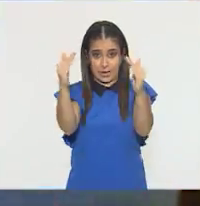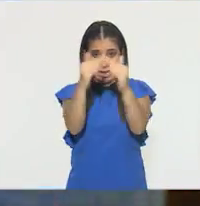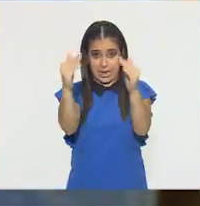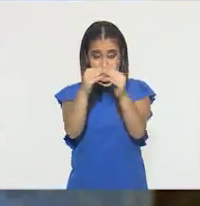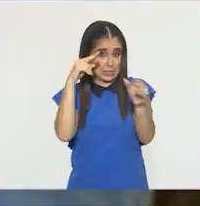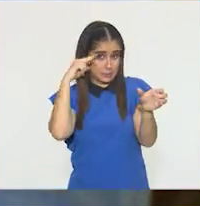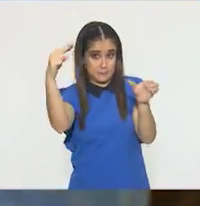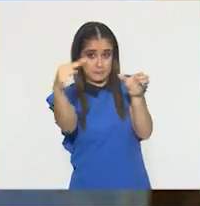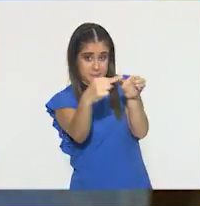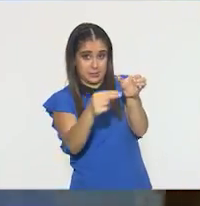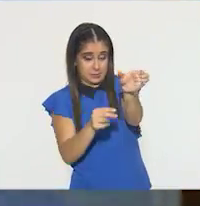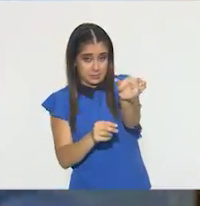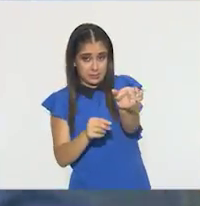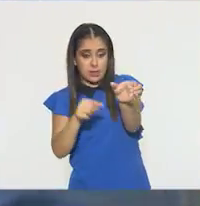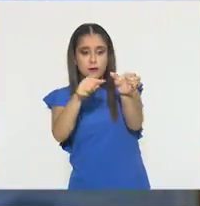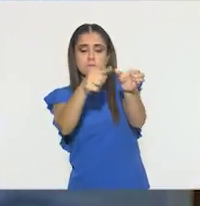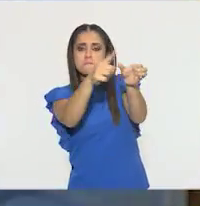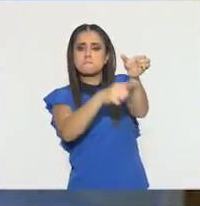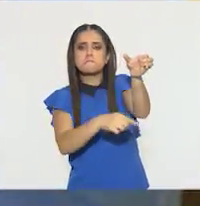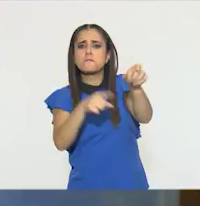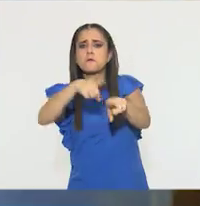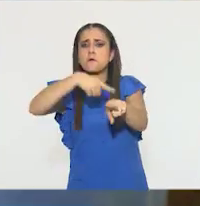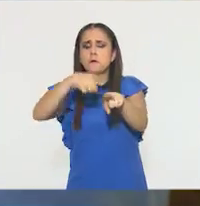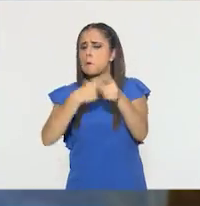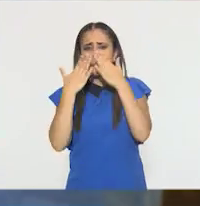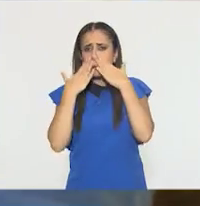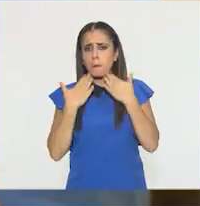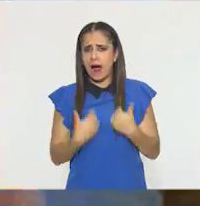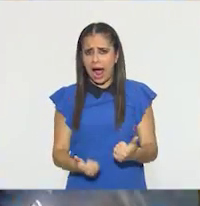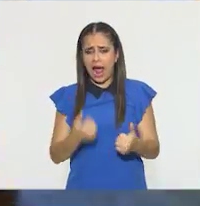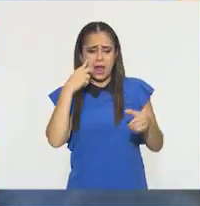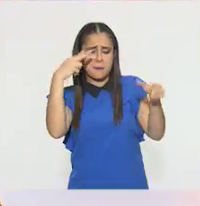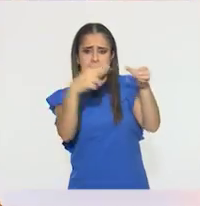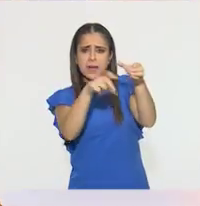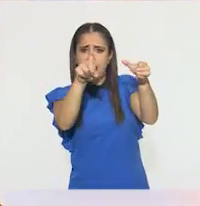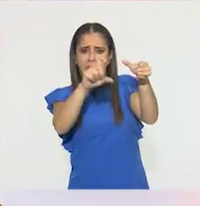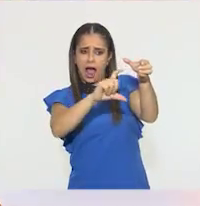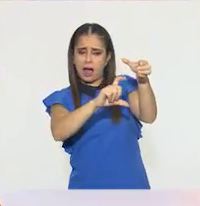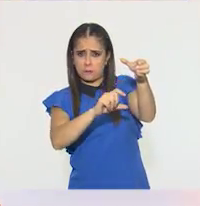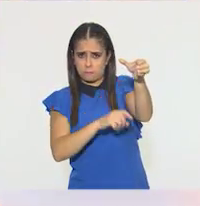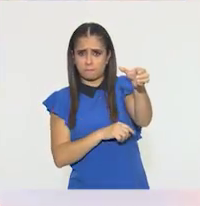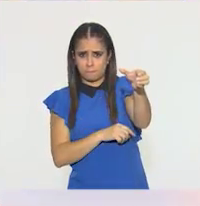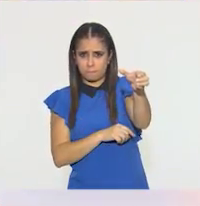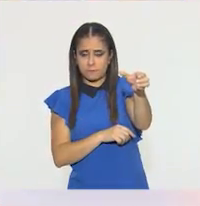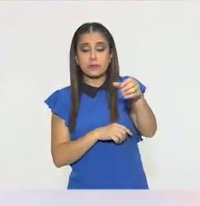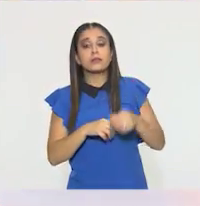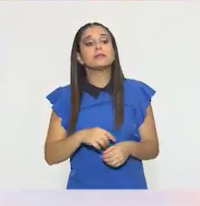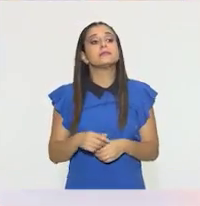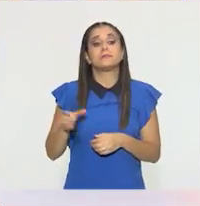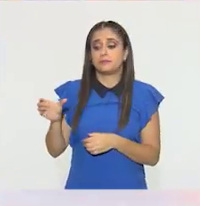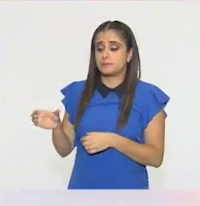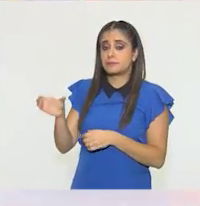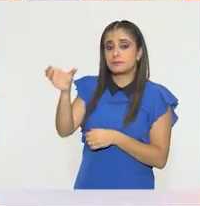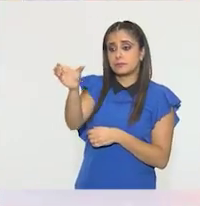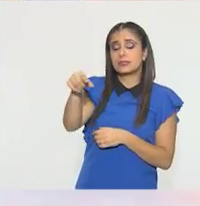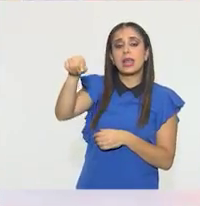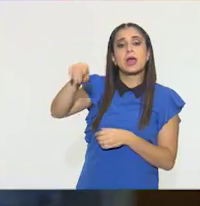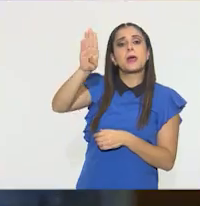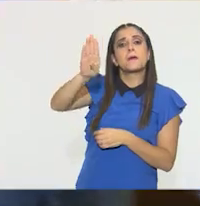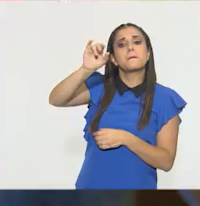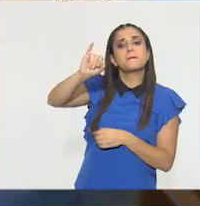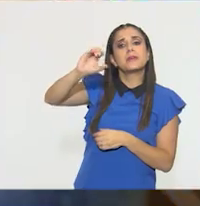se ve transparente, se alcanza a ver a través. Pero también tenemos un poco de bicarbonato.